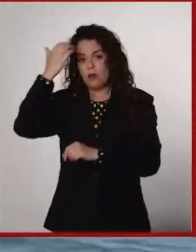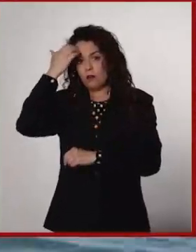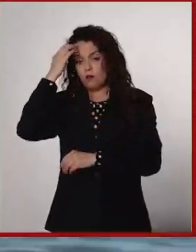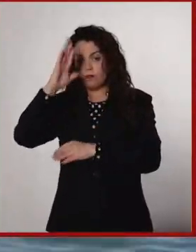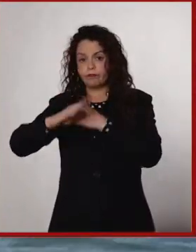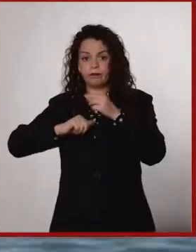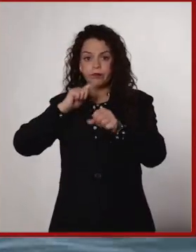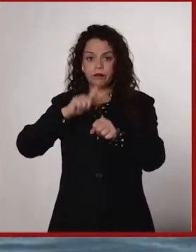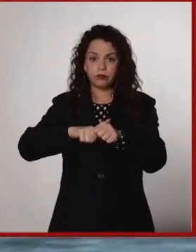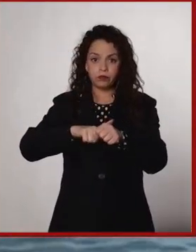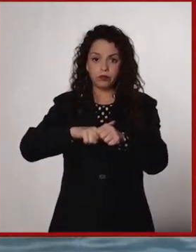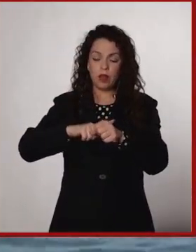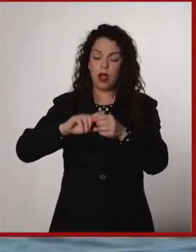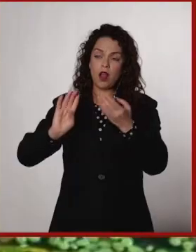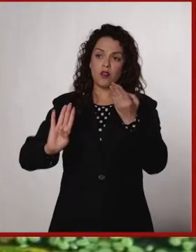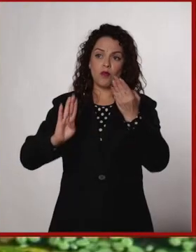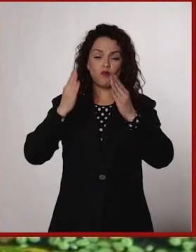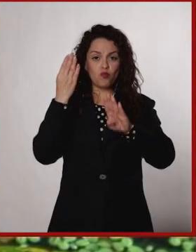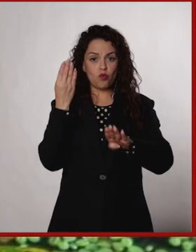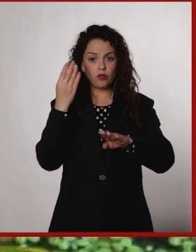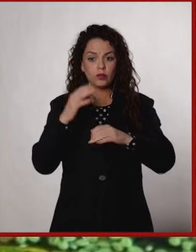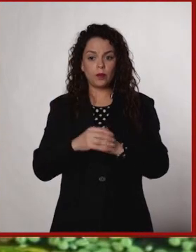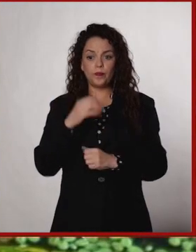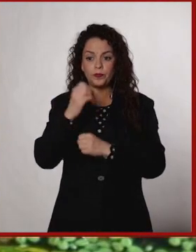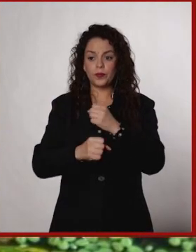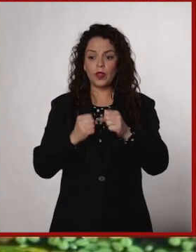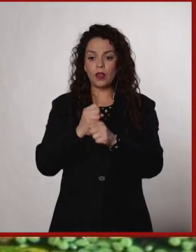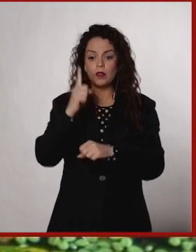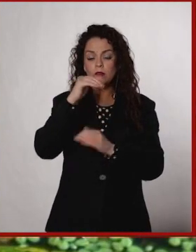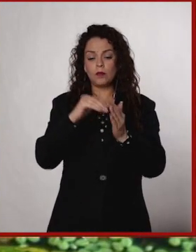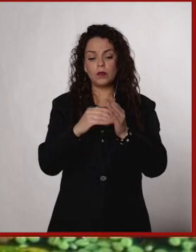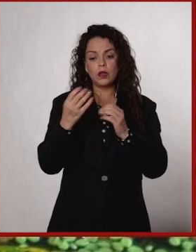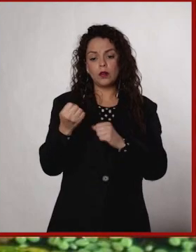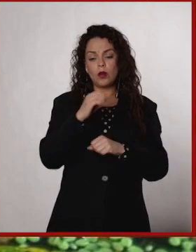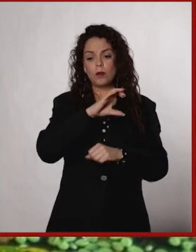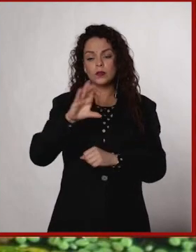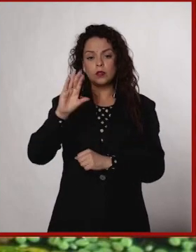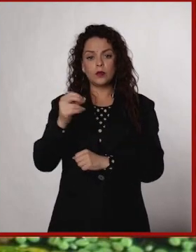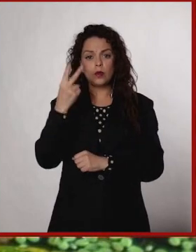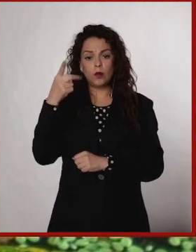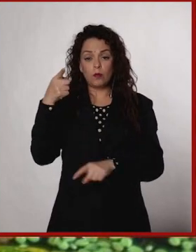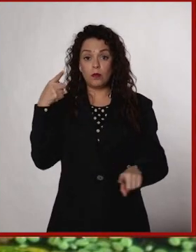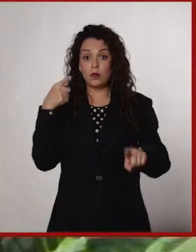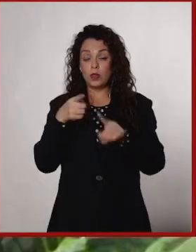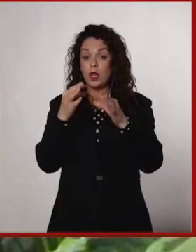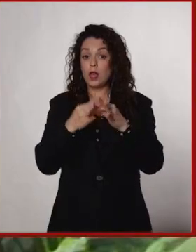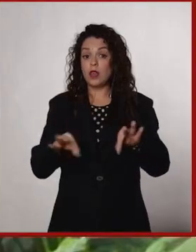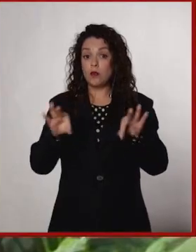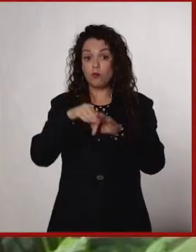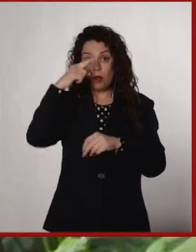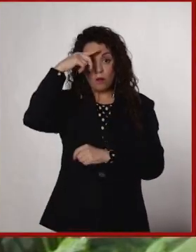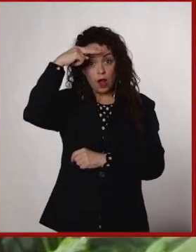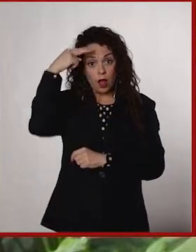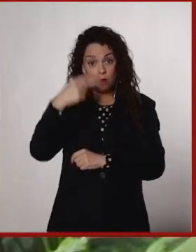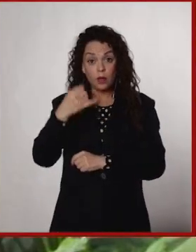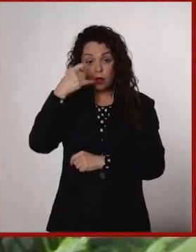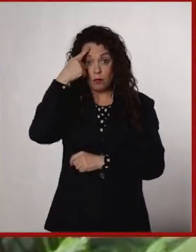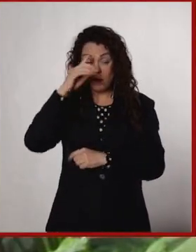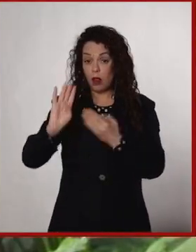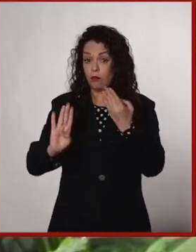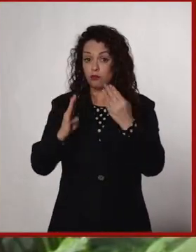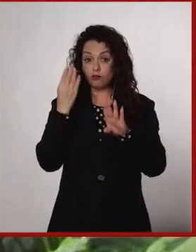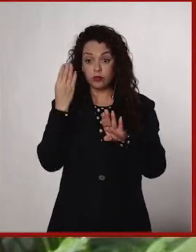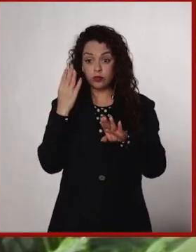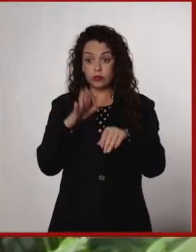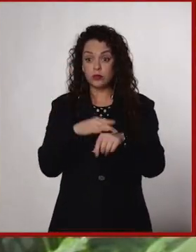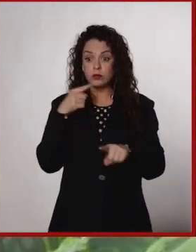conocidas en el mundo. El año 1992 fue un hito ambiental tanto para México como para